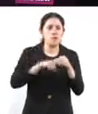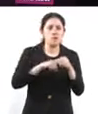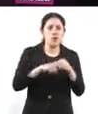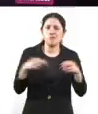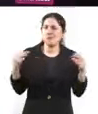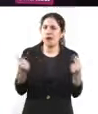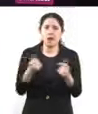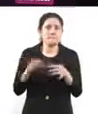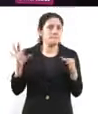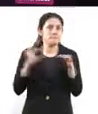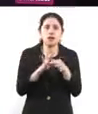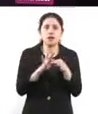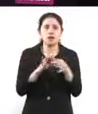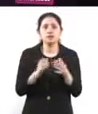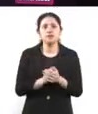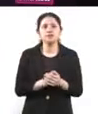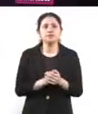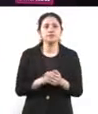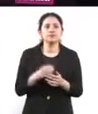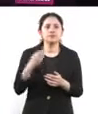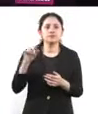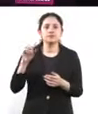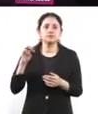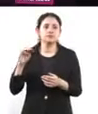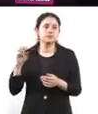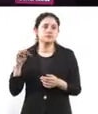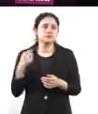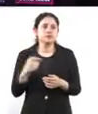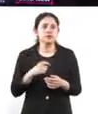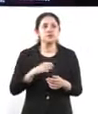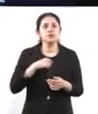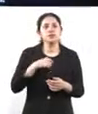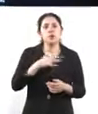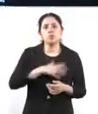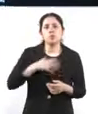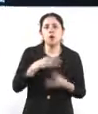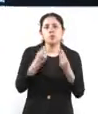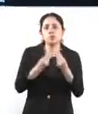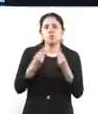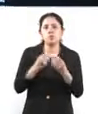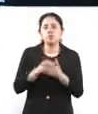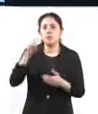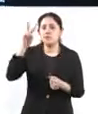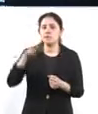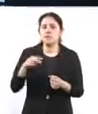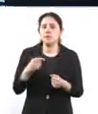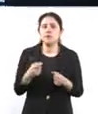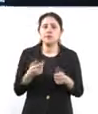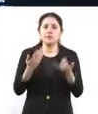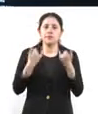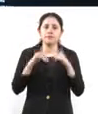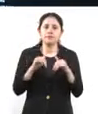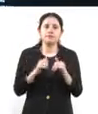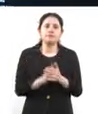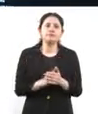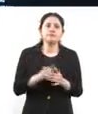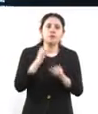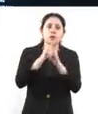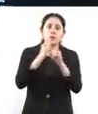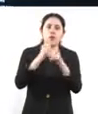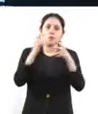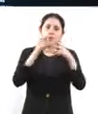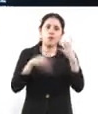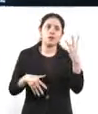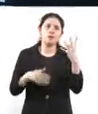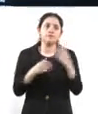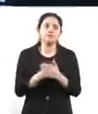inmediata. Entonces, bueno, estamos muy contentos de este proyecto colaborativo y de por fin consolidar en un solo espacio, pues, toda la oferta cultural de